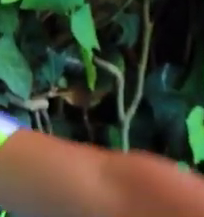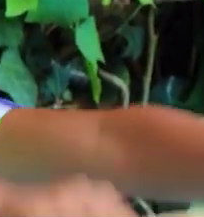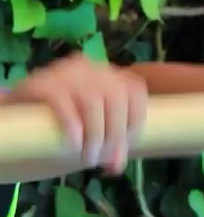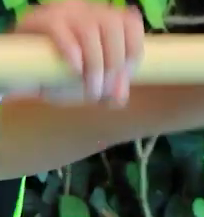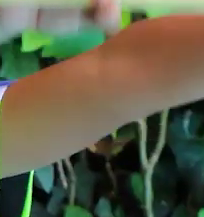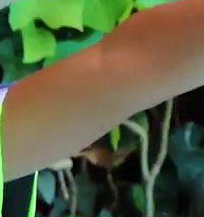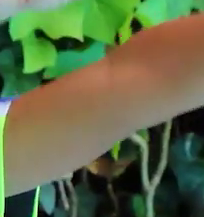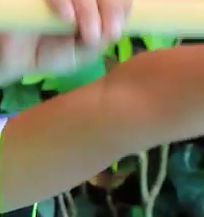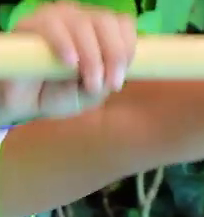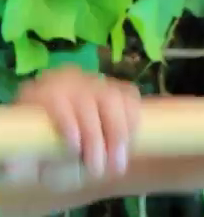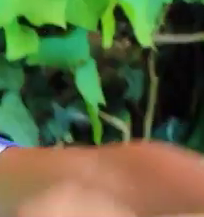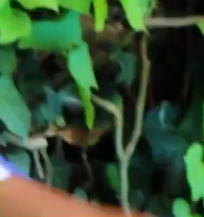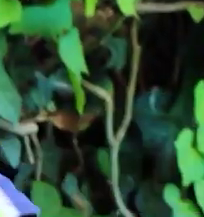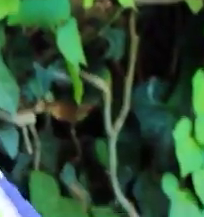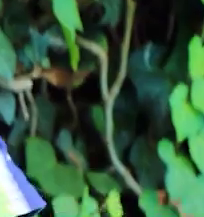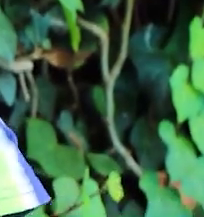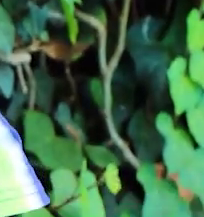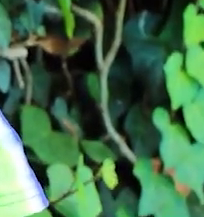respiramos,